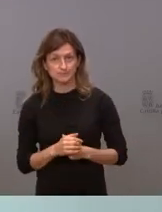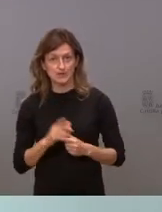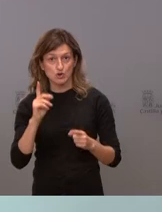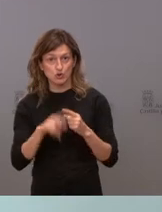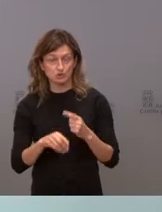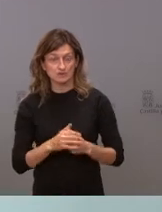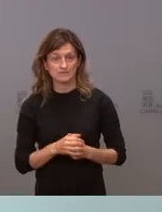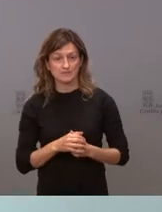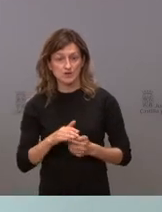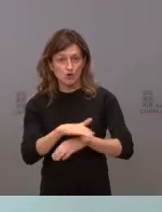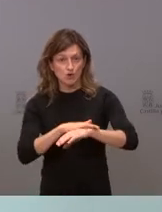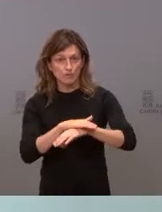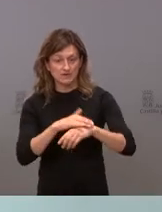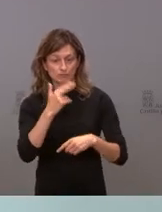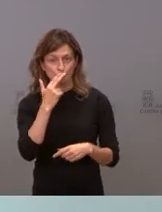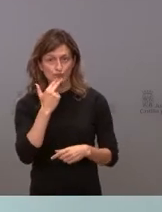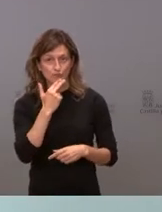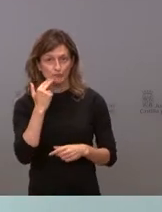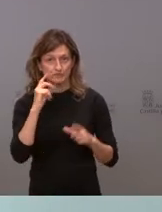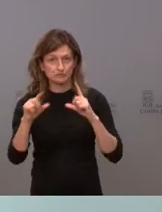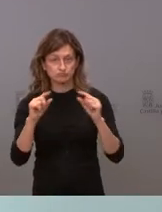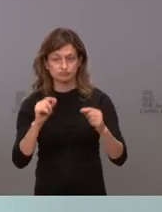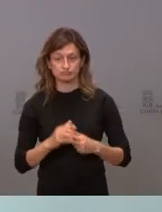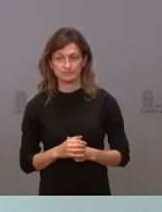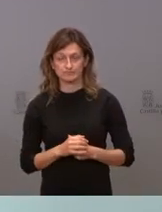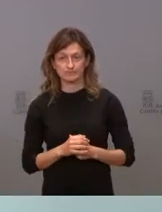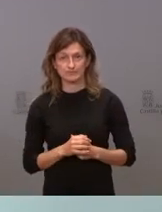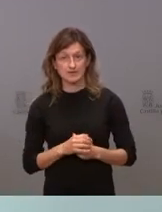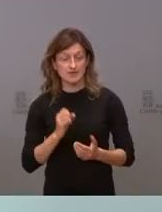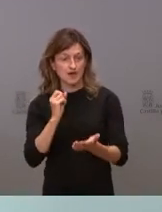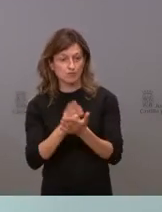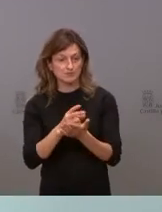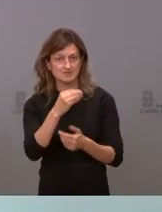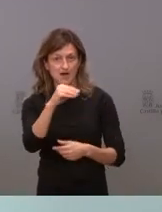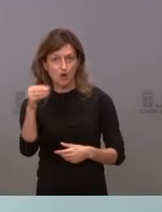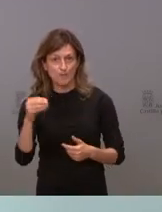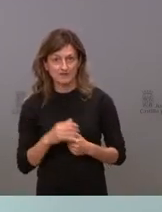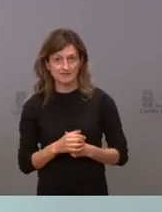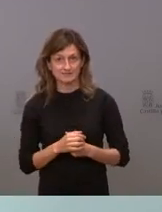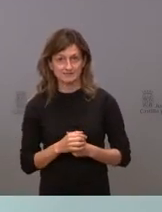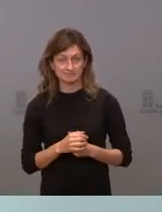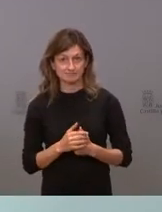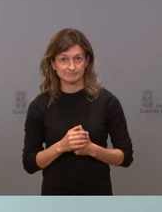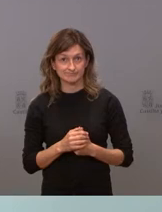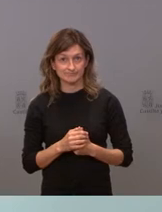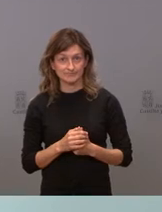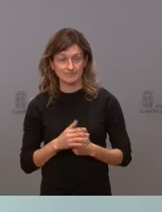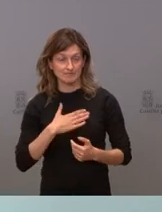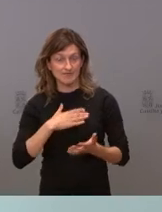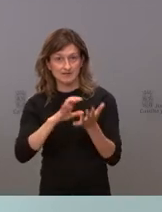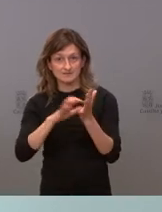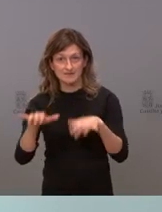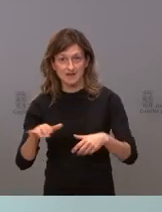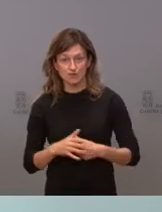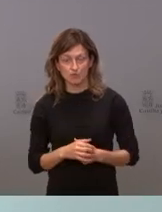gobierno que está comprometido por la despoblación y que apuesta por los jóvenes, ese es el de Castilla y León.